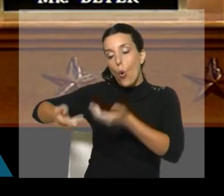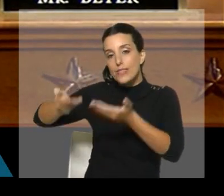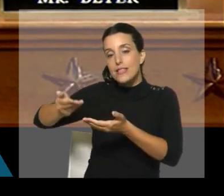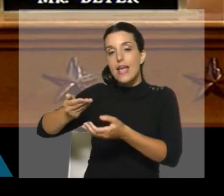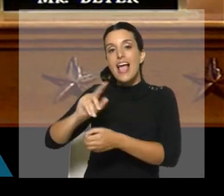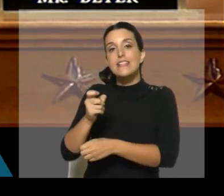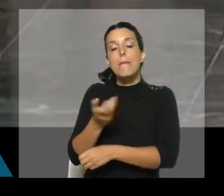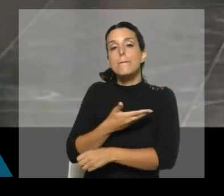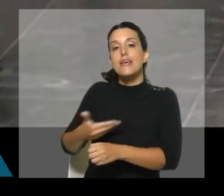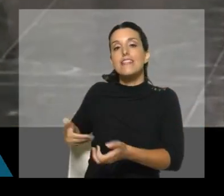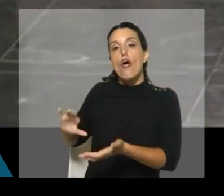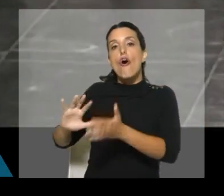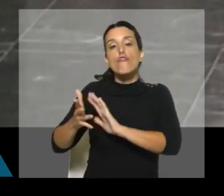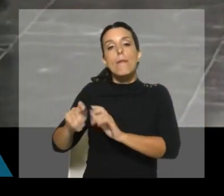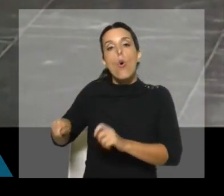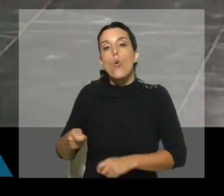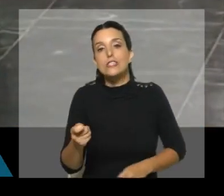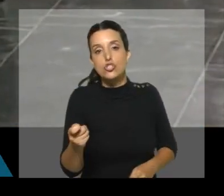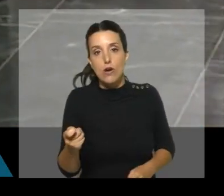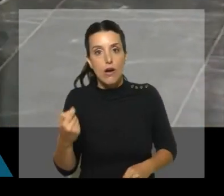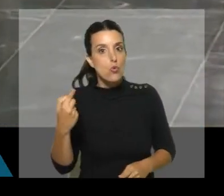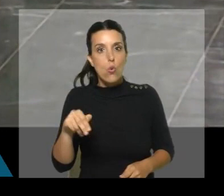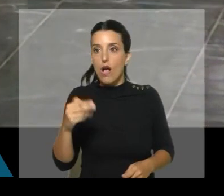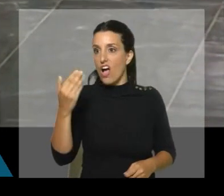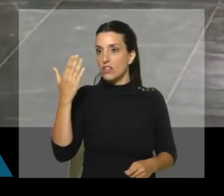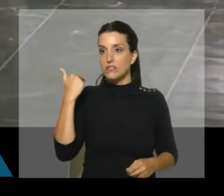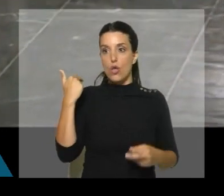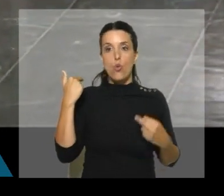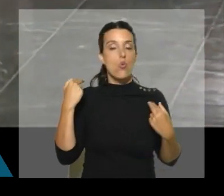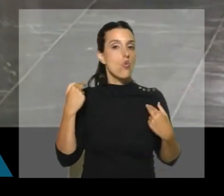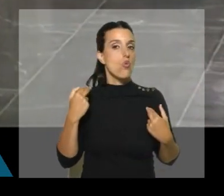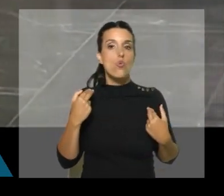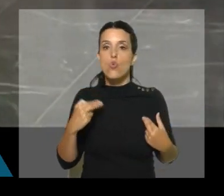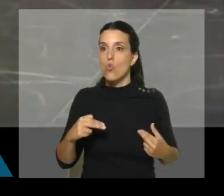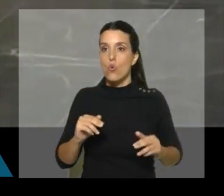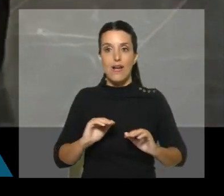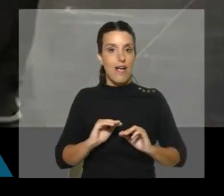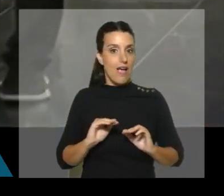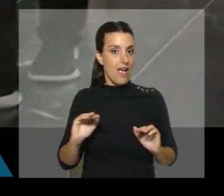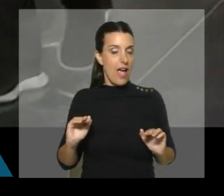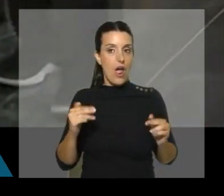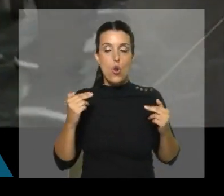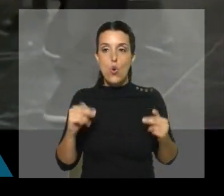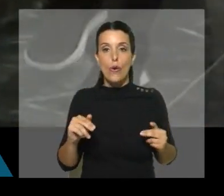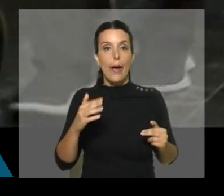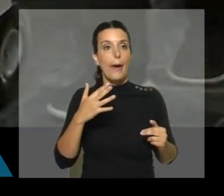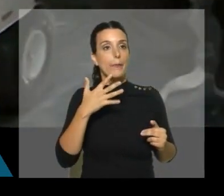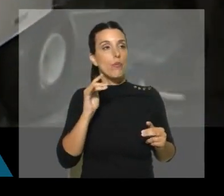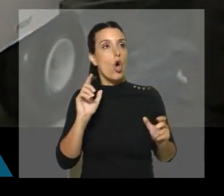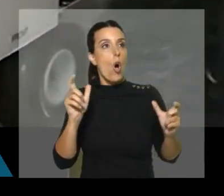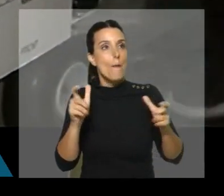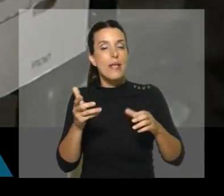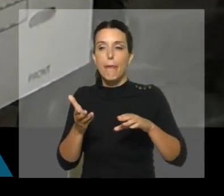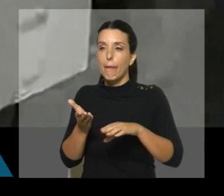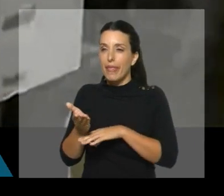enjuiciado. Esto no tiene precedentes en la historia de Estados Unidos, ni que haya un pedido de